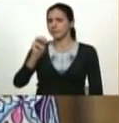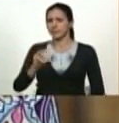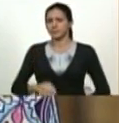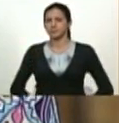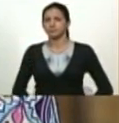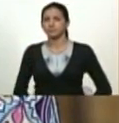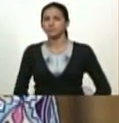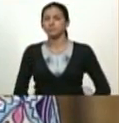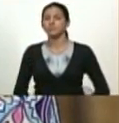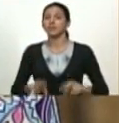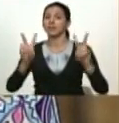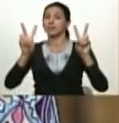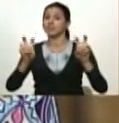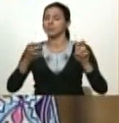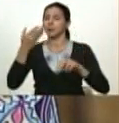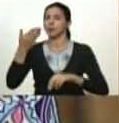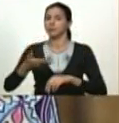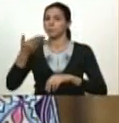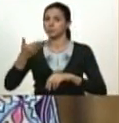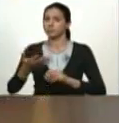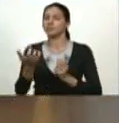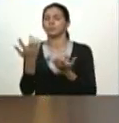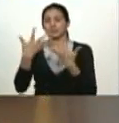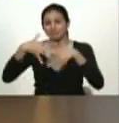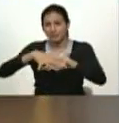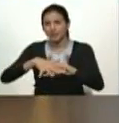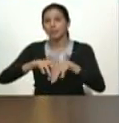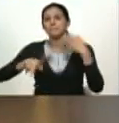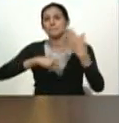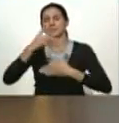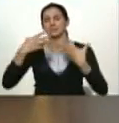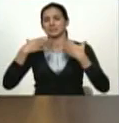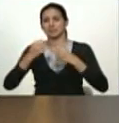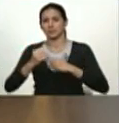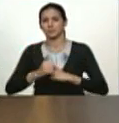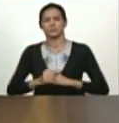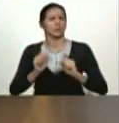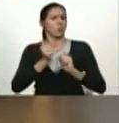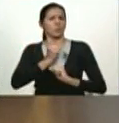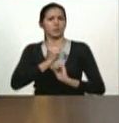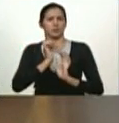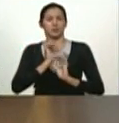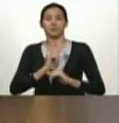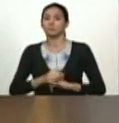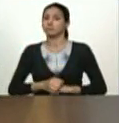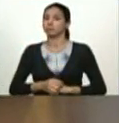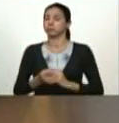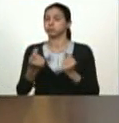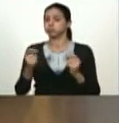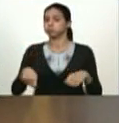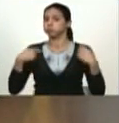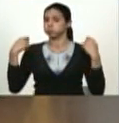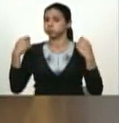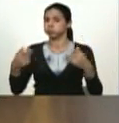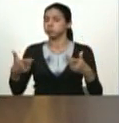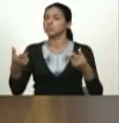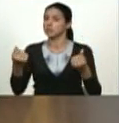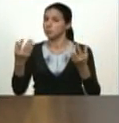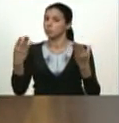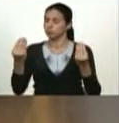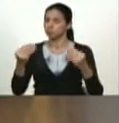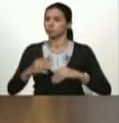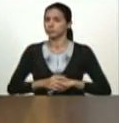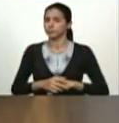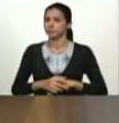también muy importante que hay que integrar al plan de salud en general porque es una tremenda inversión que se hace y ustedes